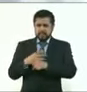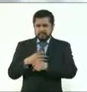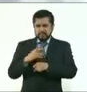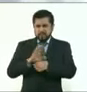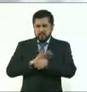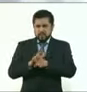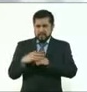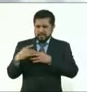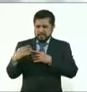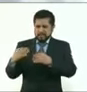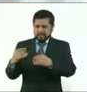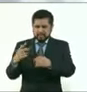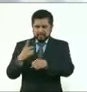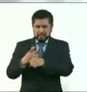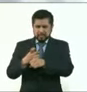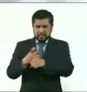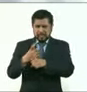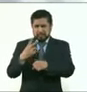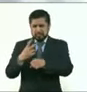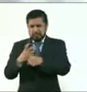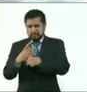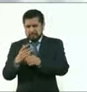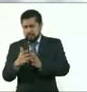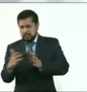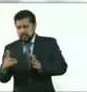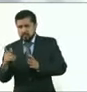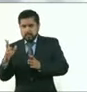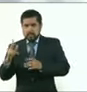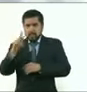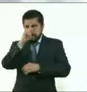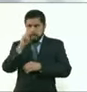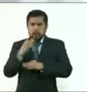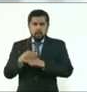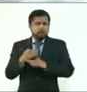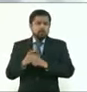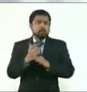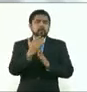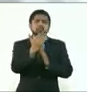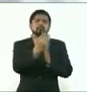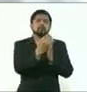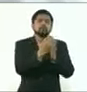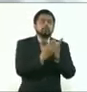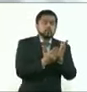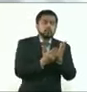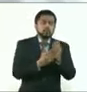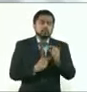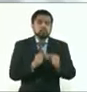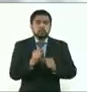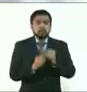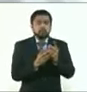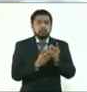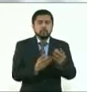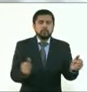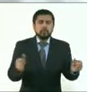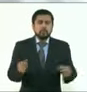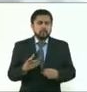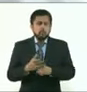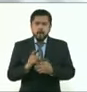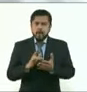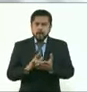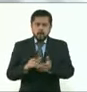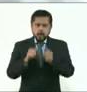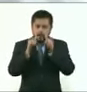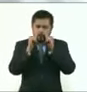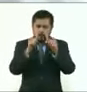de COVID, y al mismo tiempo tienen todos los apoyos médicos y demás.